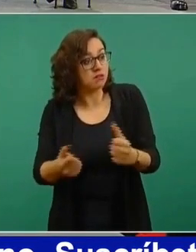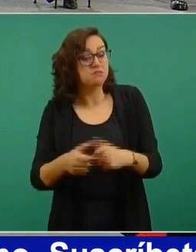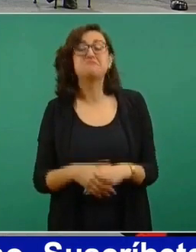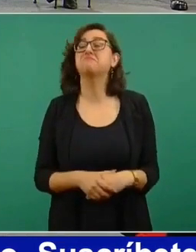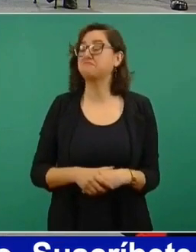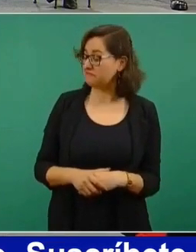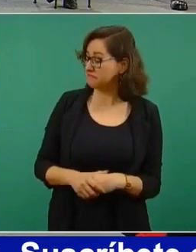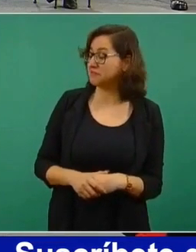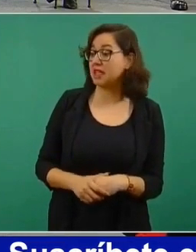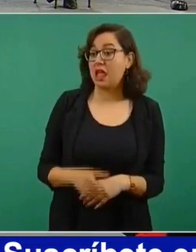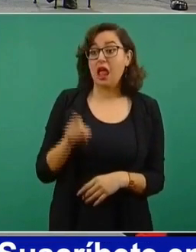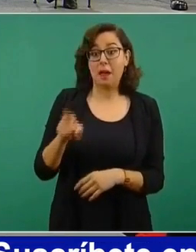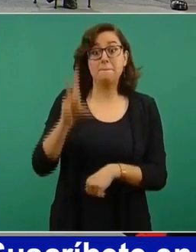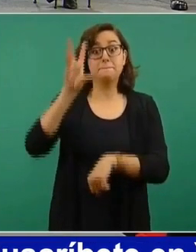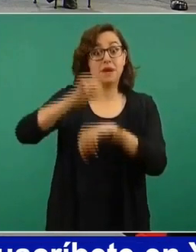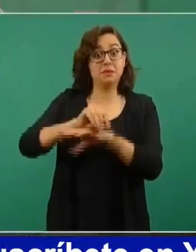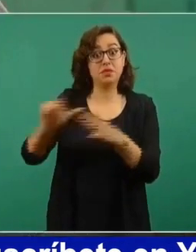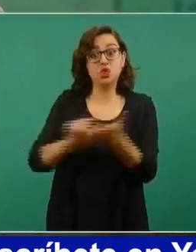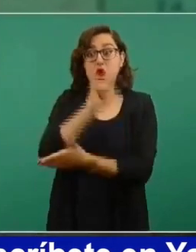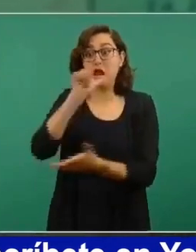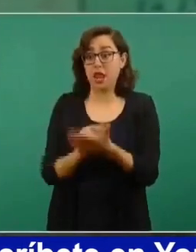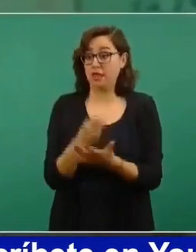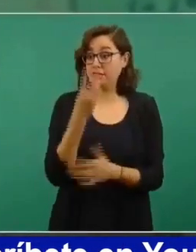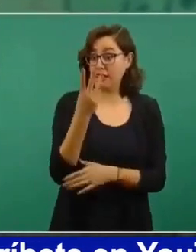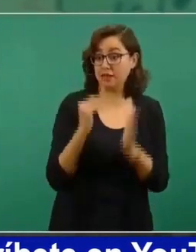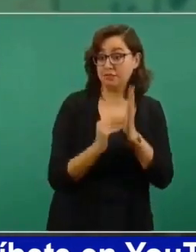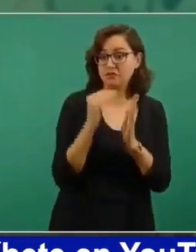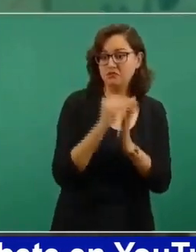De 3 millones a 241 millones.